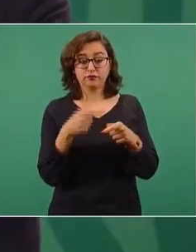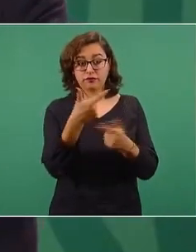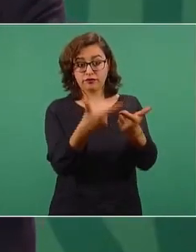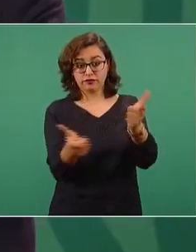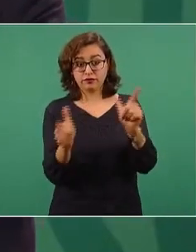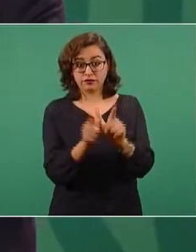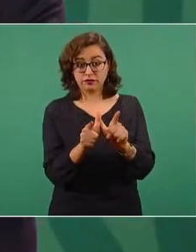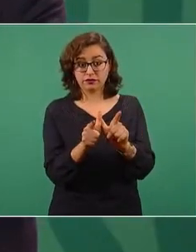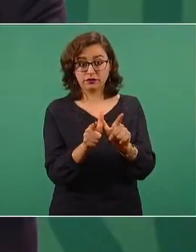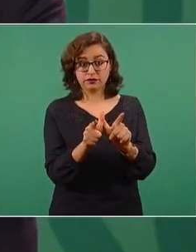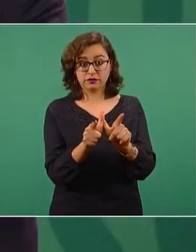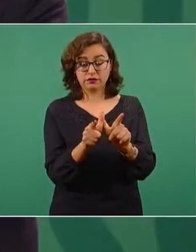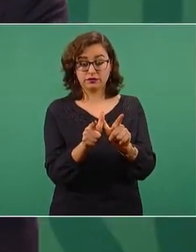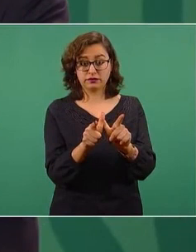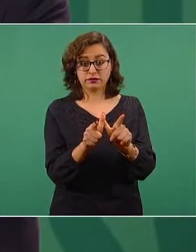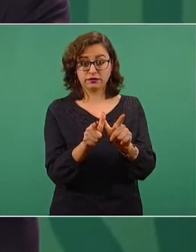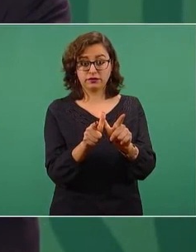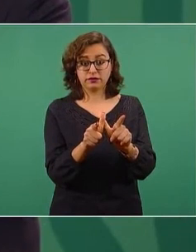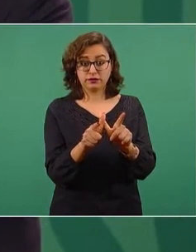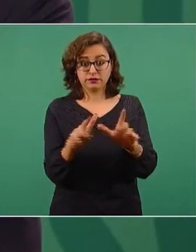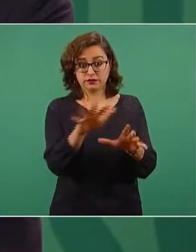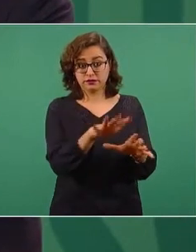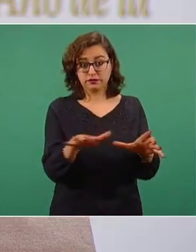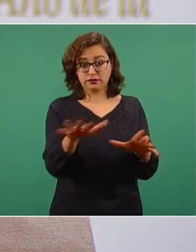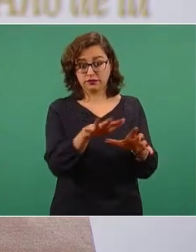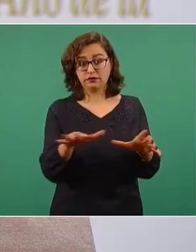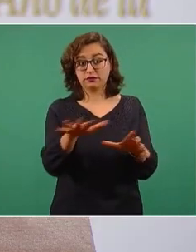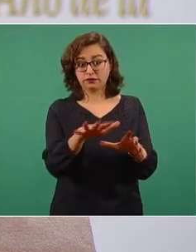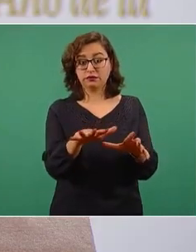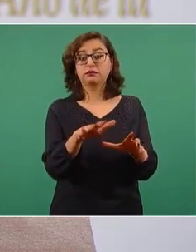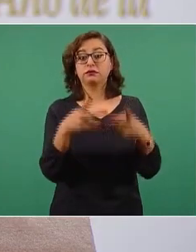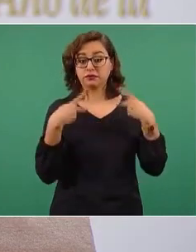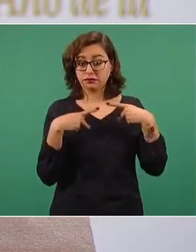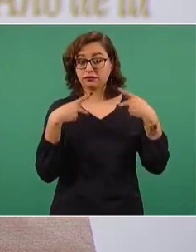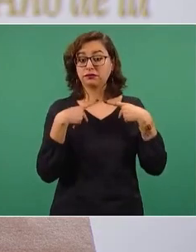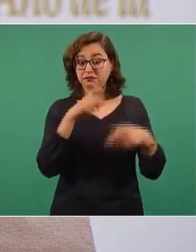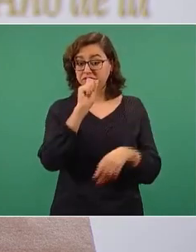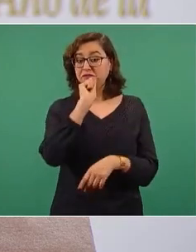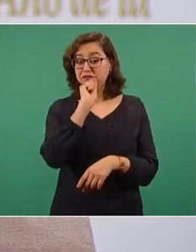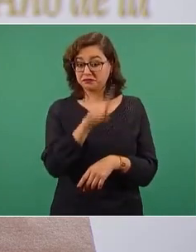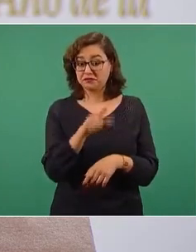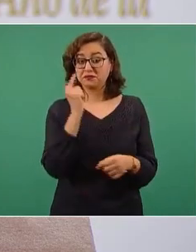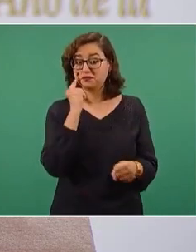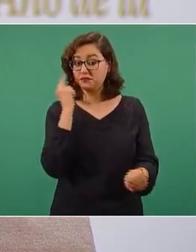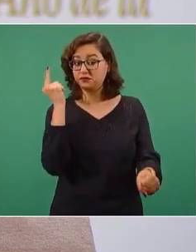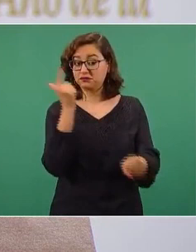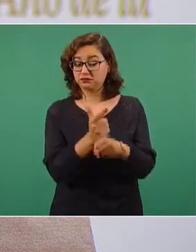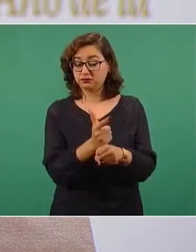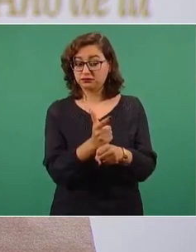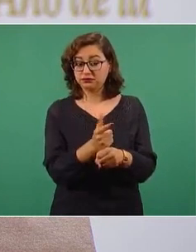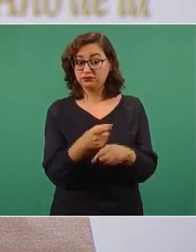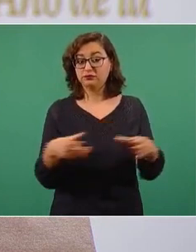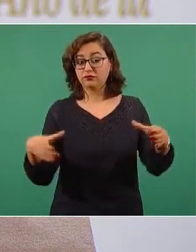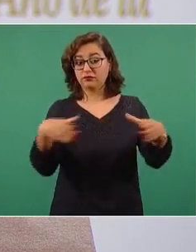de la sociedad que yo identifico como